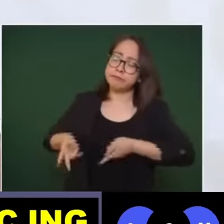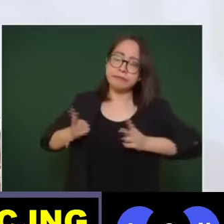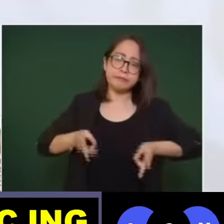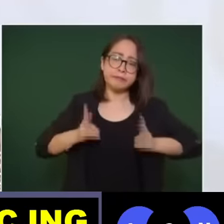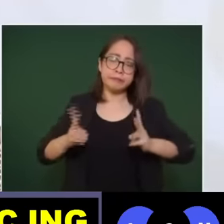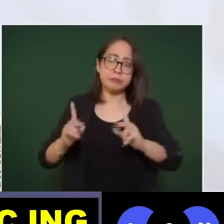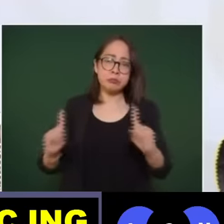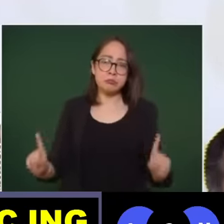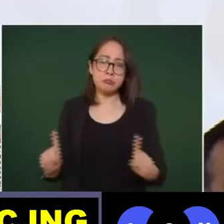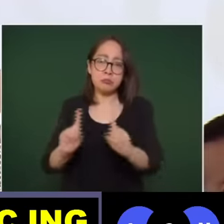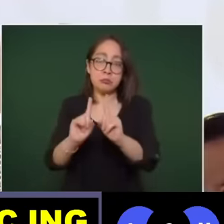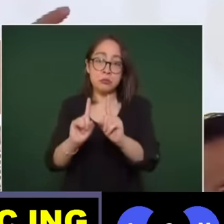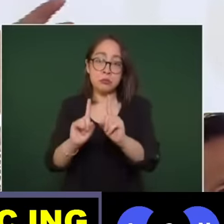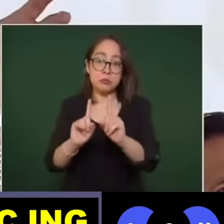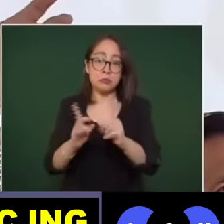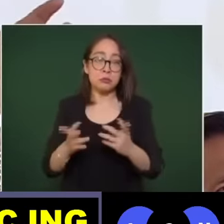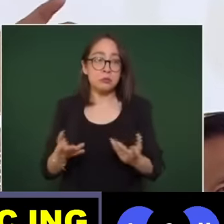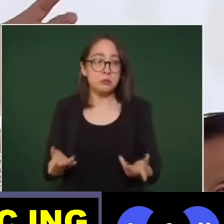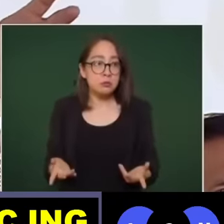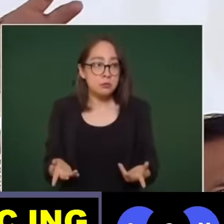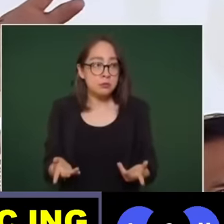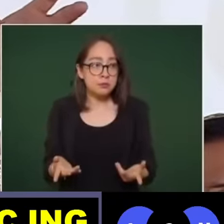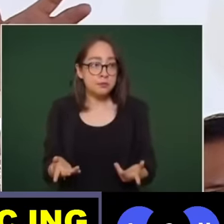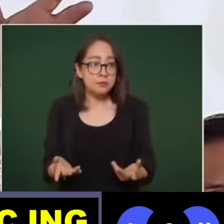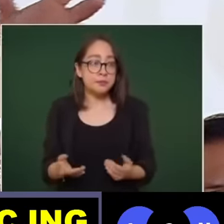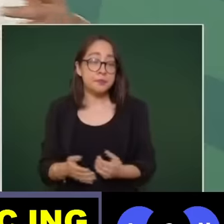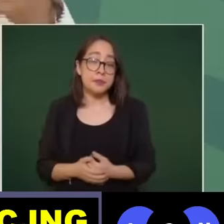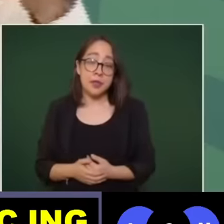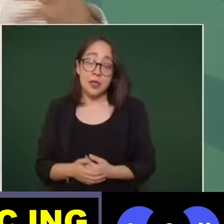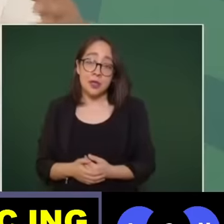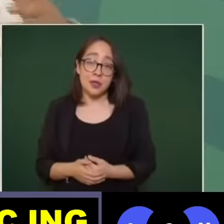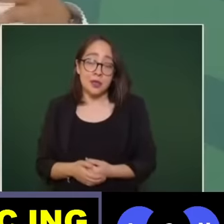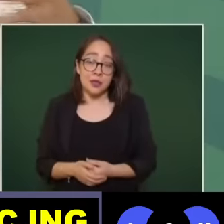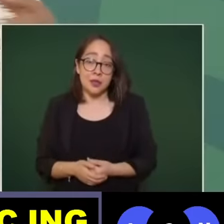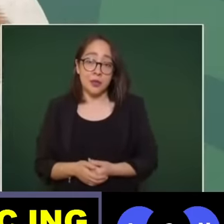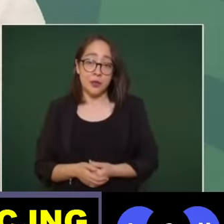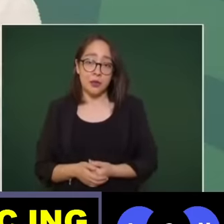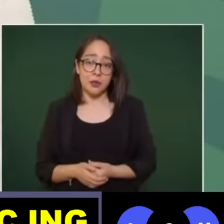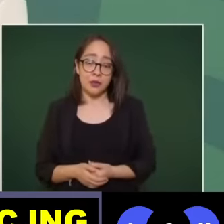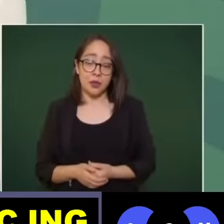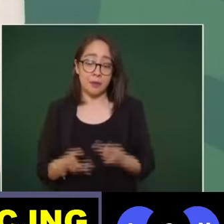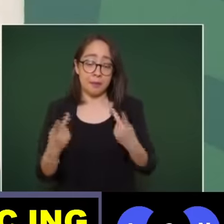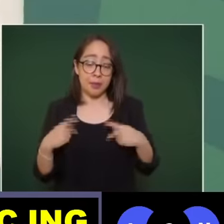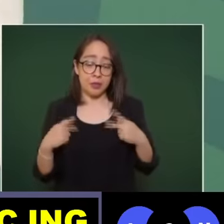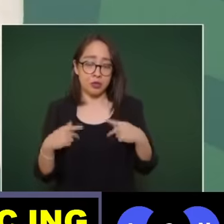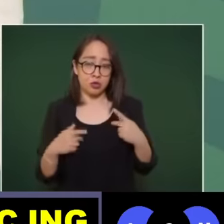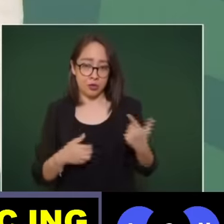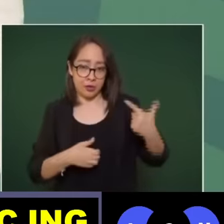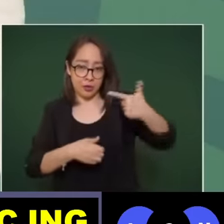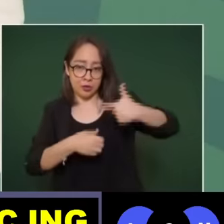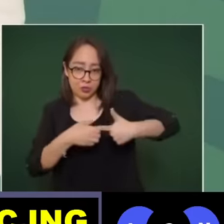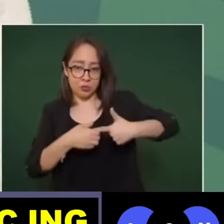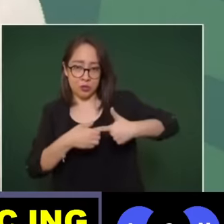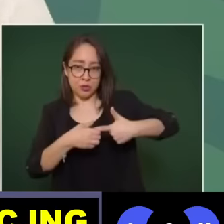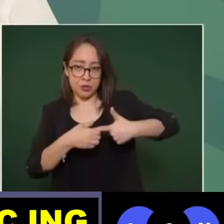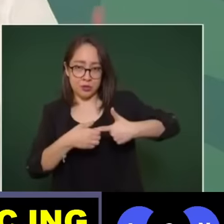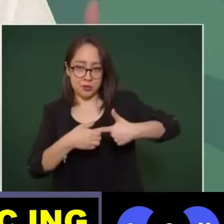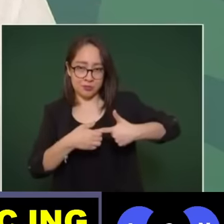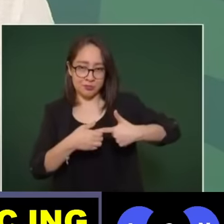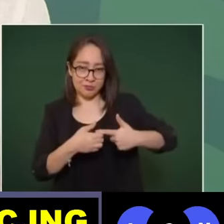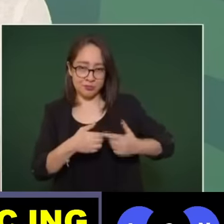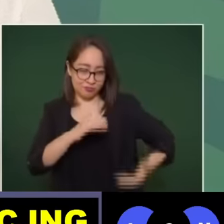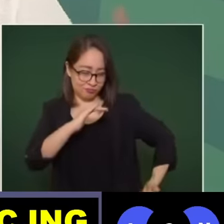y la gente está recogiendo la gasolina con bidones